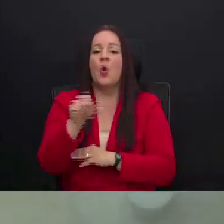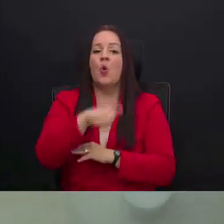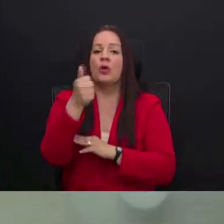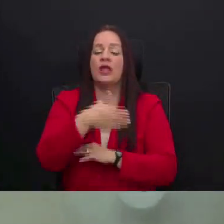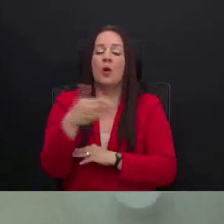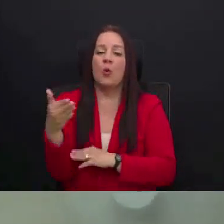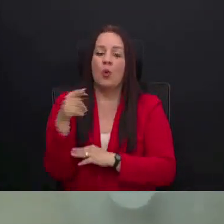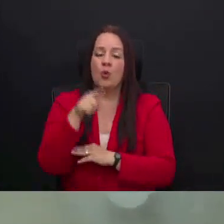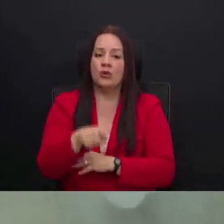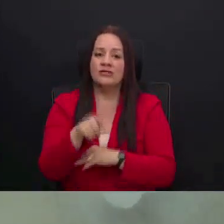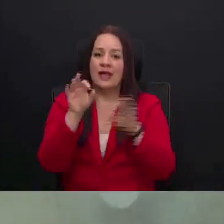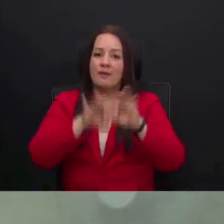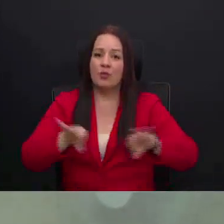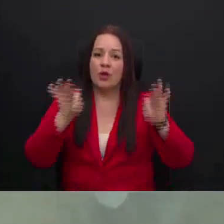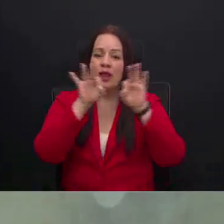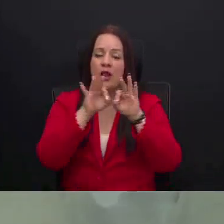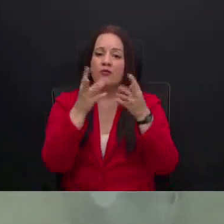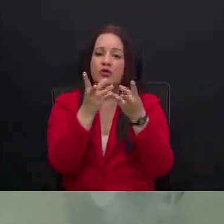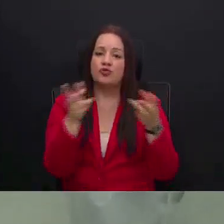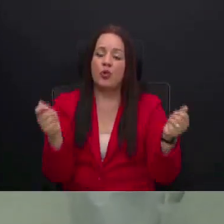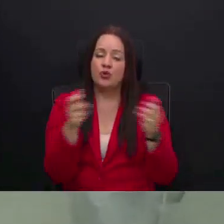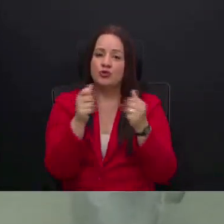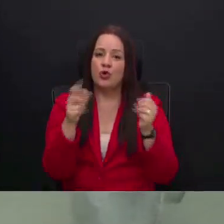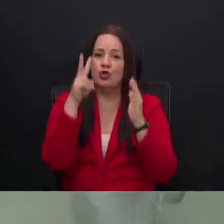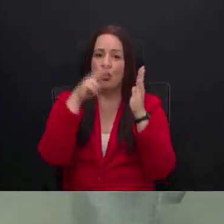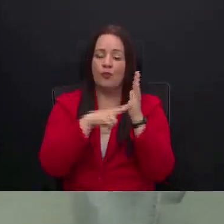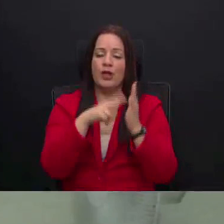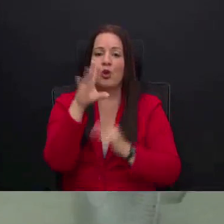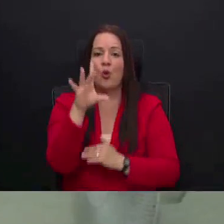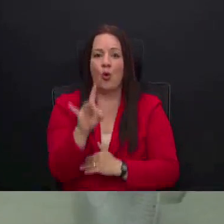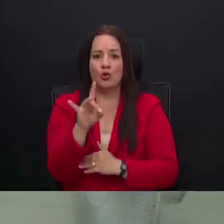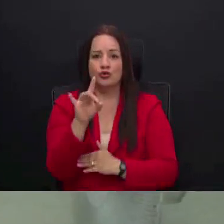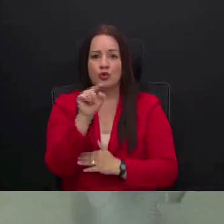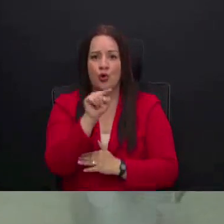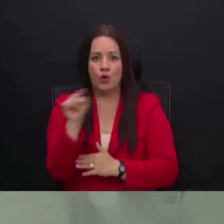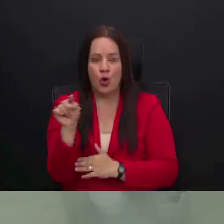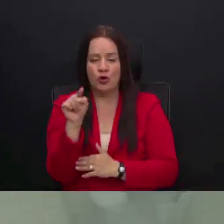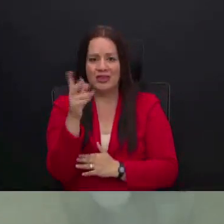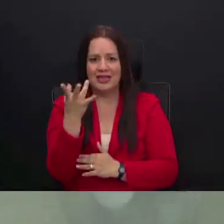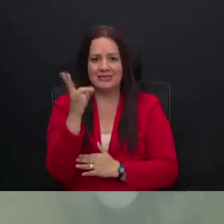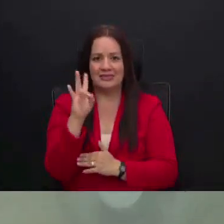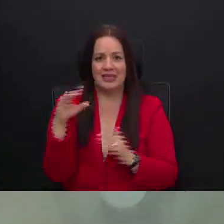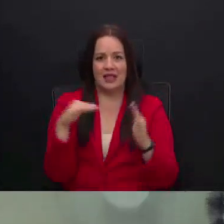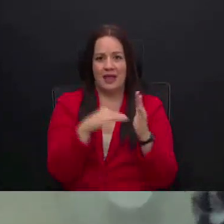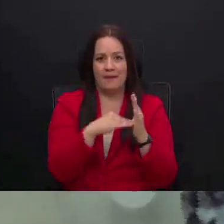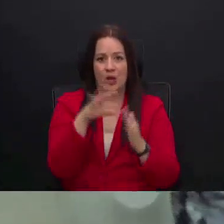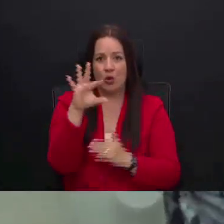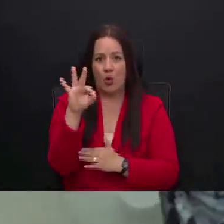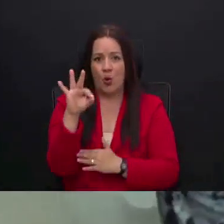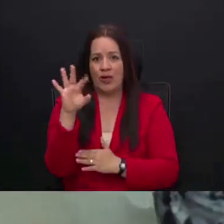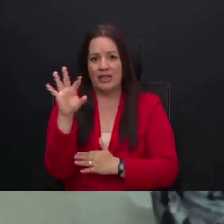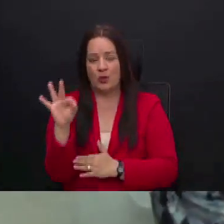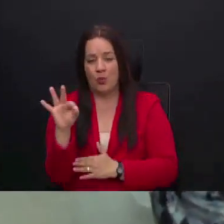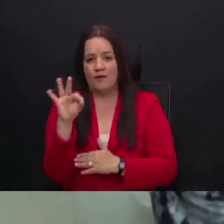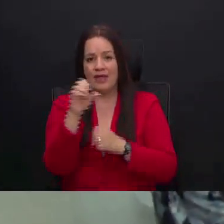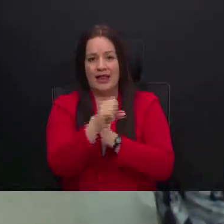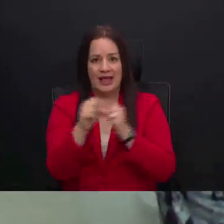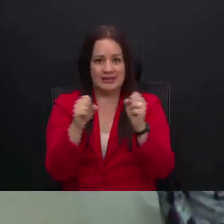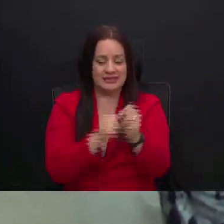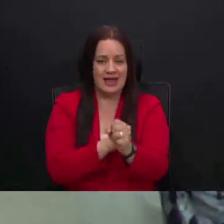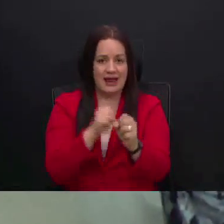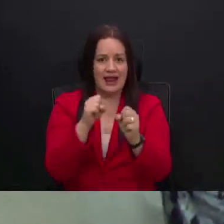número 2008 guión 17.099 de la Sala